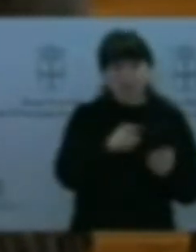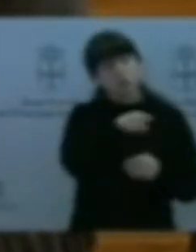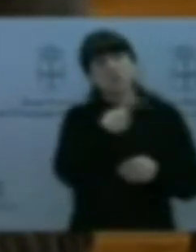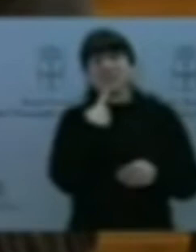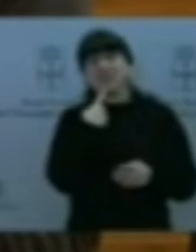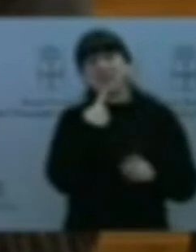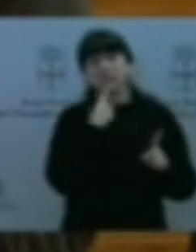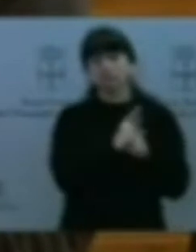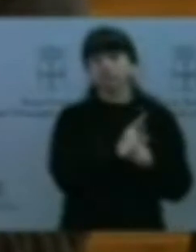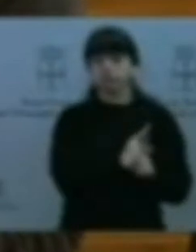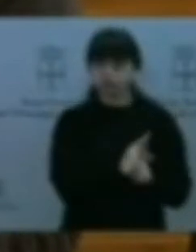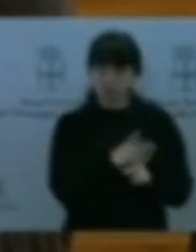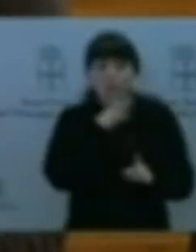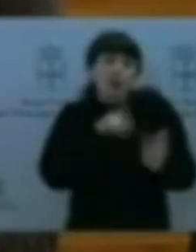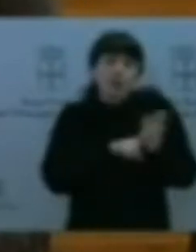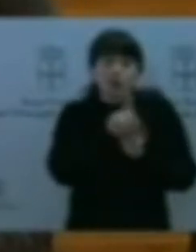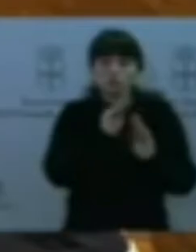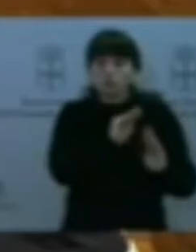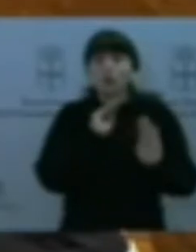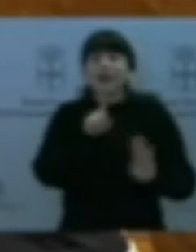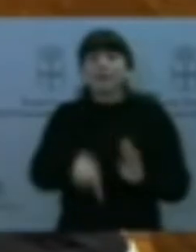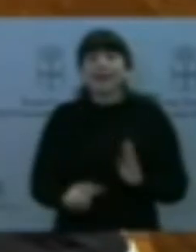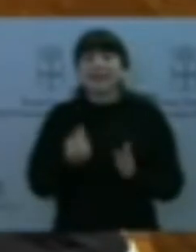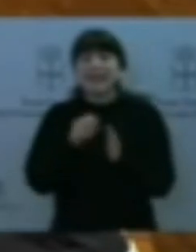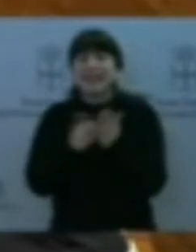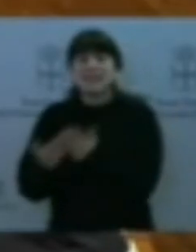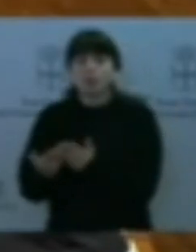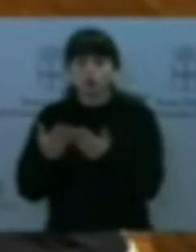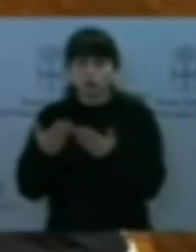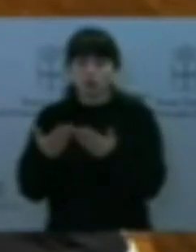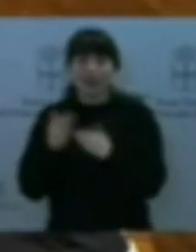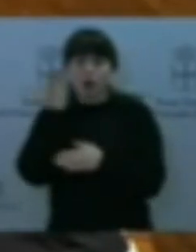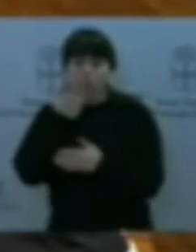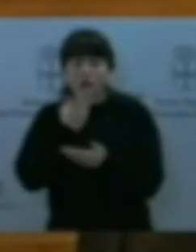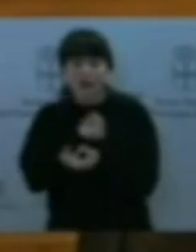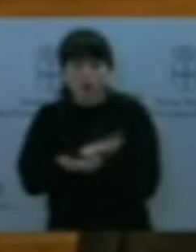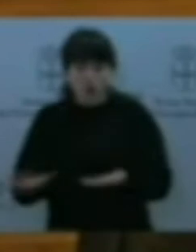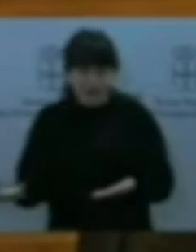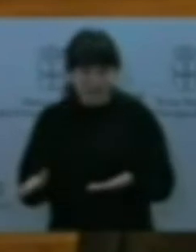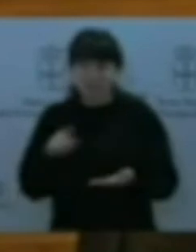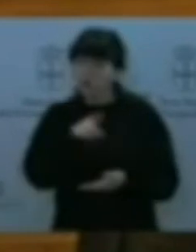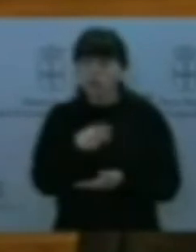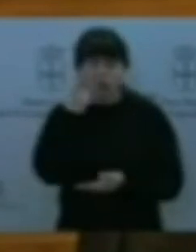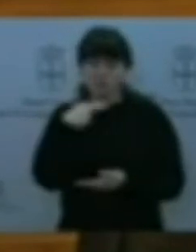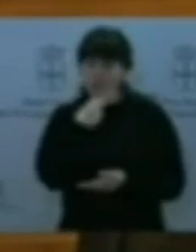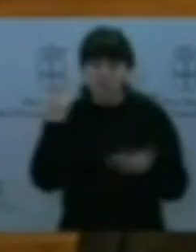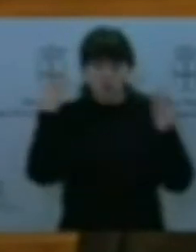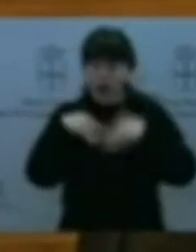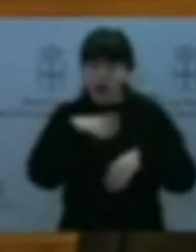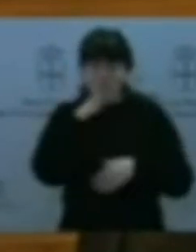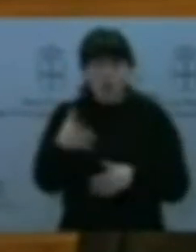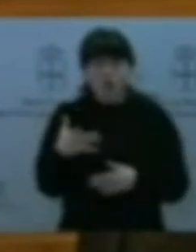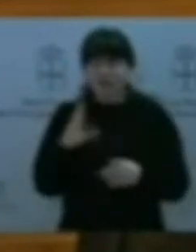libros de texto. Y como su compromiso presupuestario es nulo en la materia, porque no alcanzan el objetivo sellado en la materia,